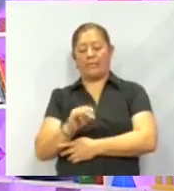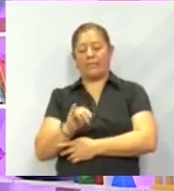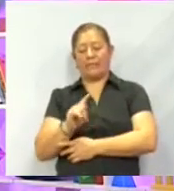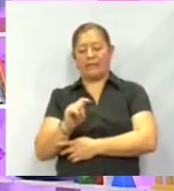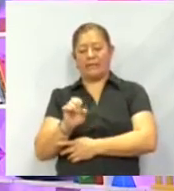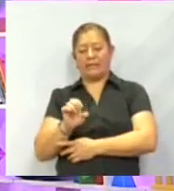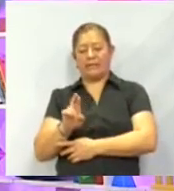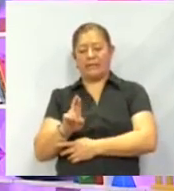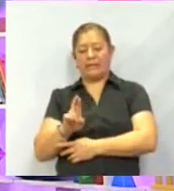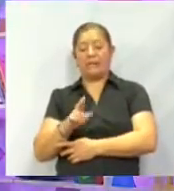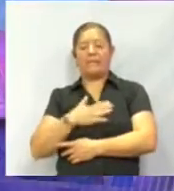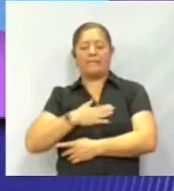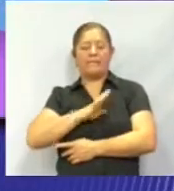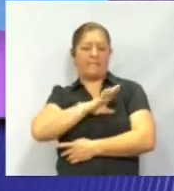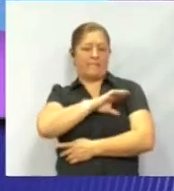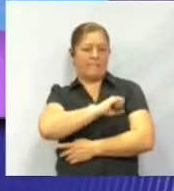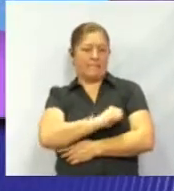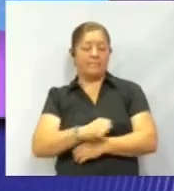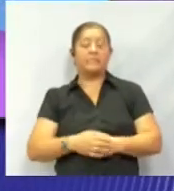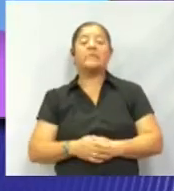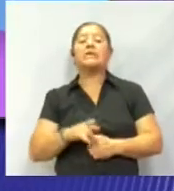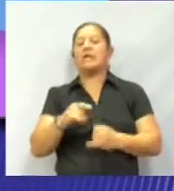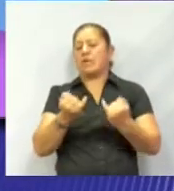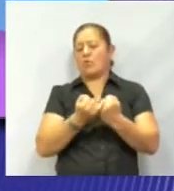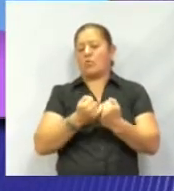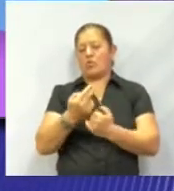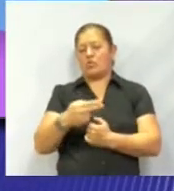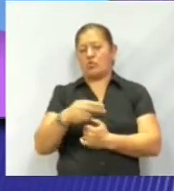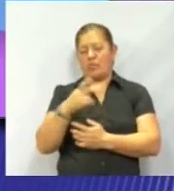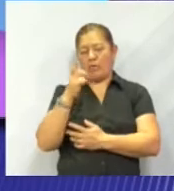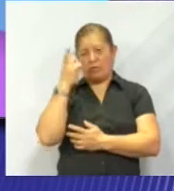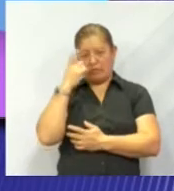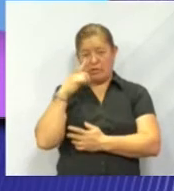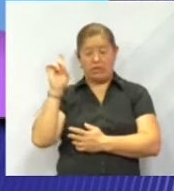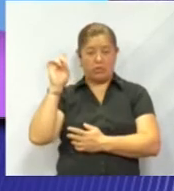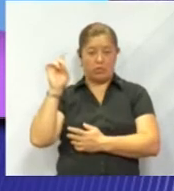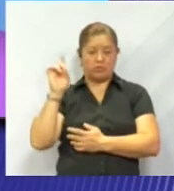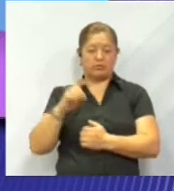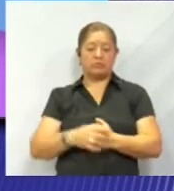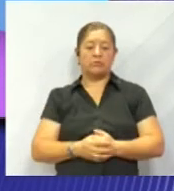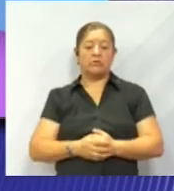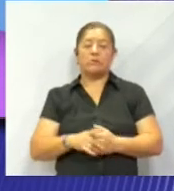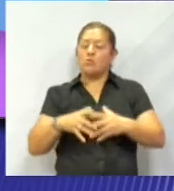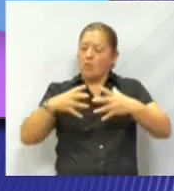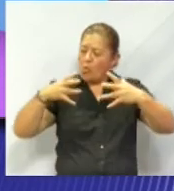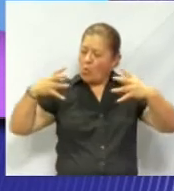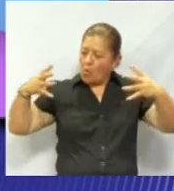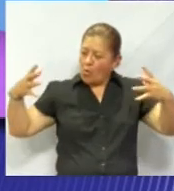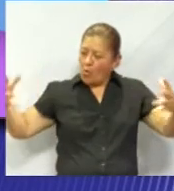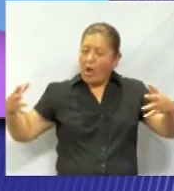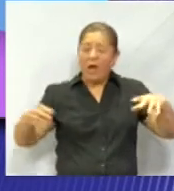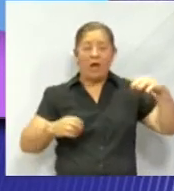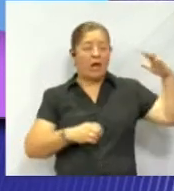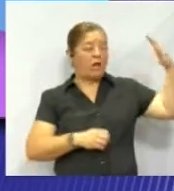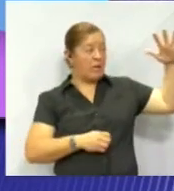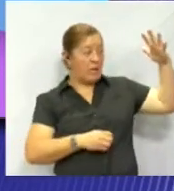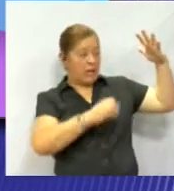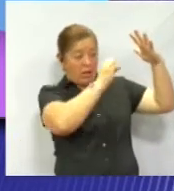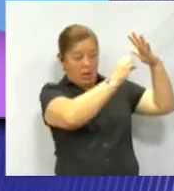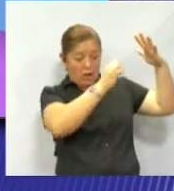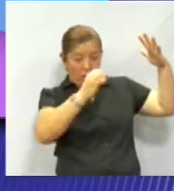Se debe también a un nombre de un dios y que, bueno, es el más grande de todo el sistema solar.